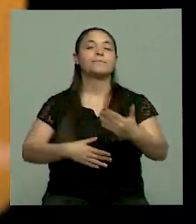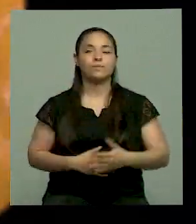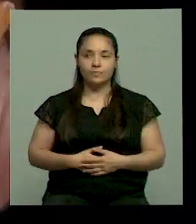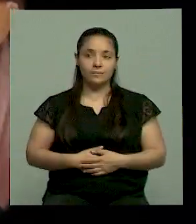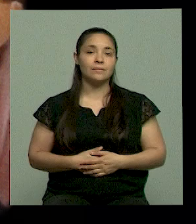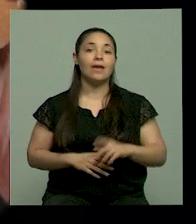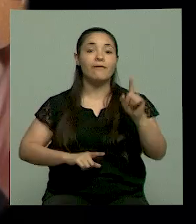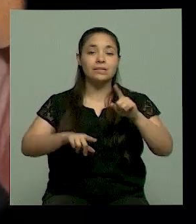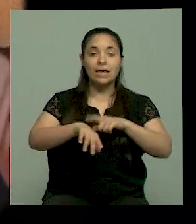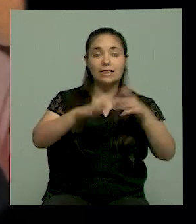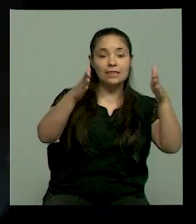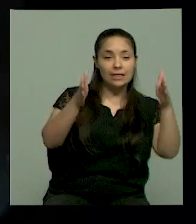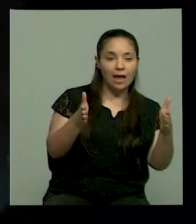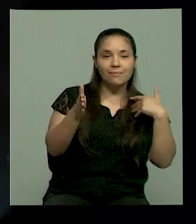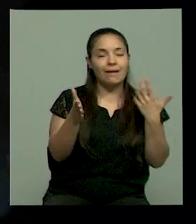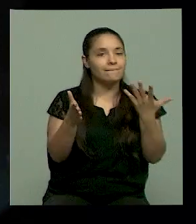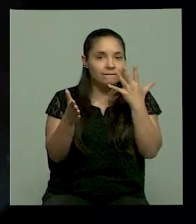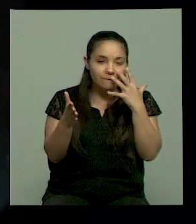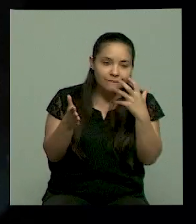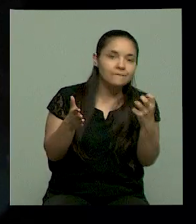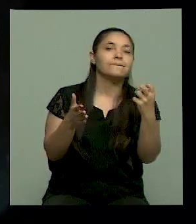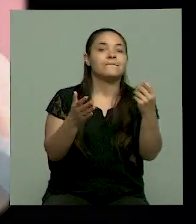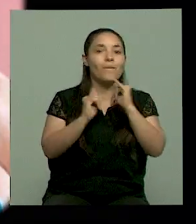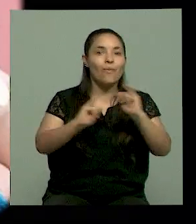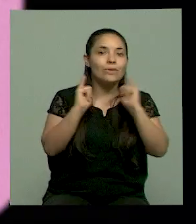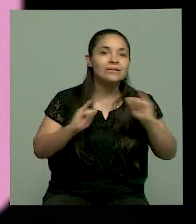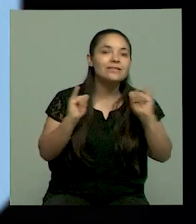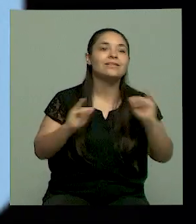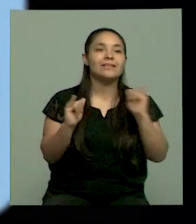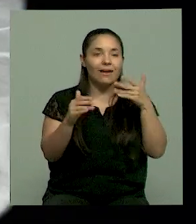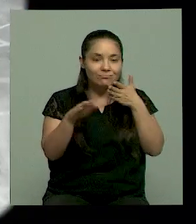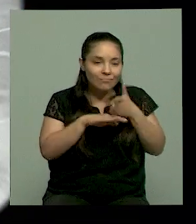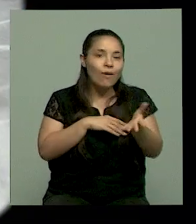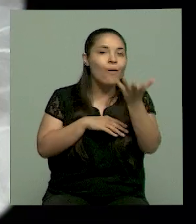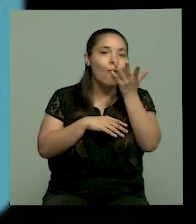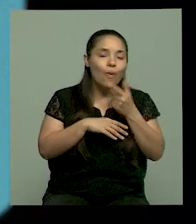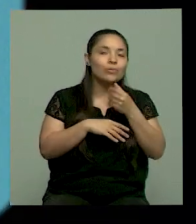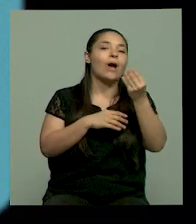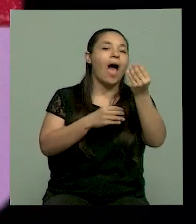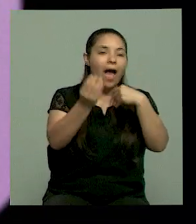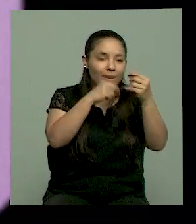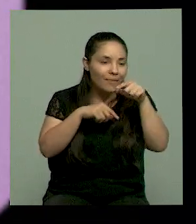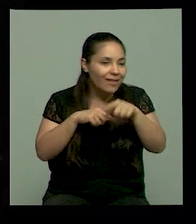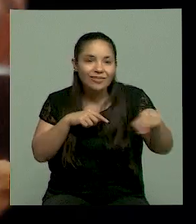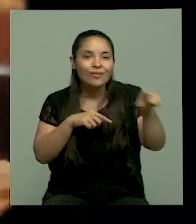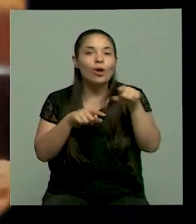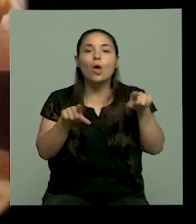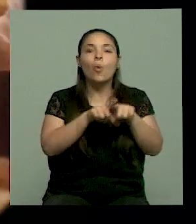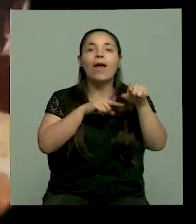Hay etapas en las que somos más vulnerables a la maquinaria publicitaria que nos induce gustos por alimentos poco saludables.